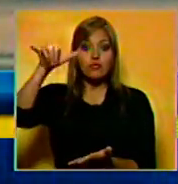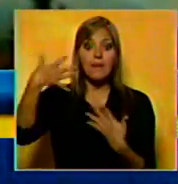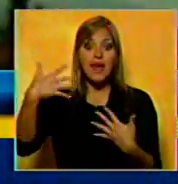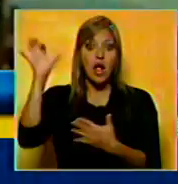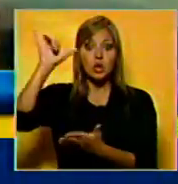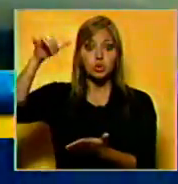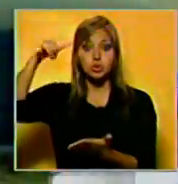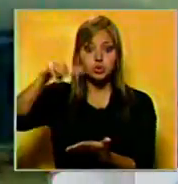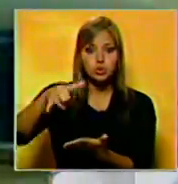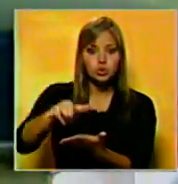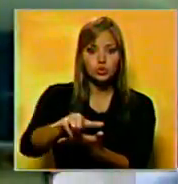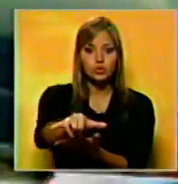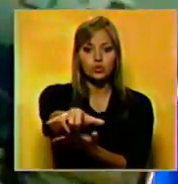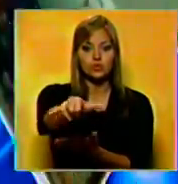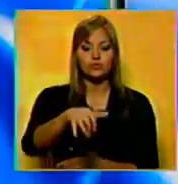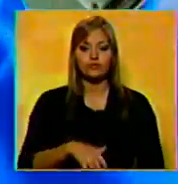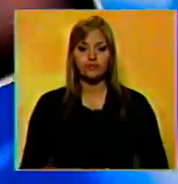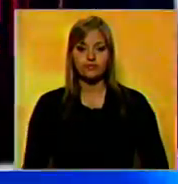emergencia.